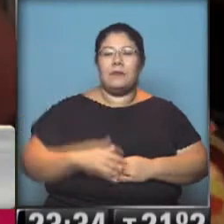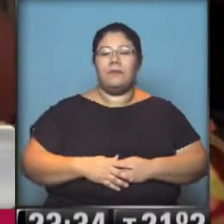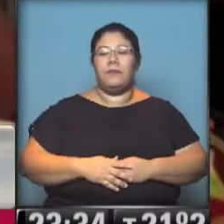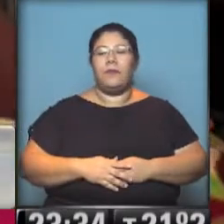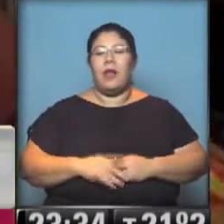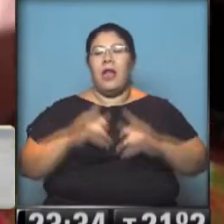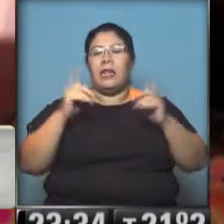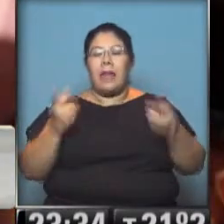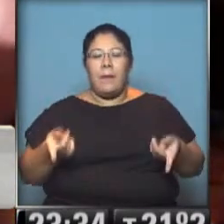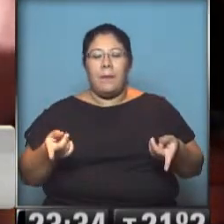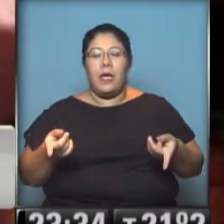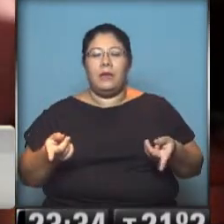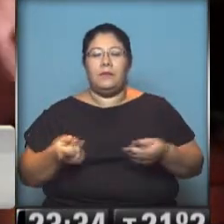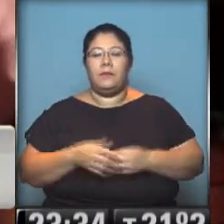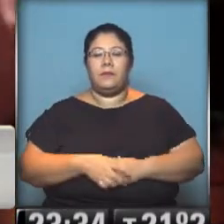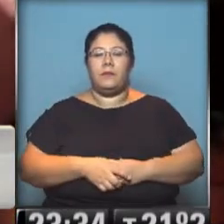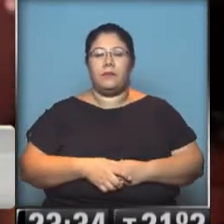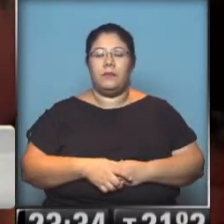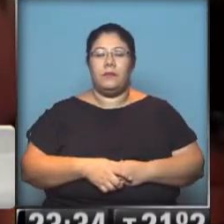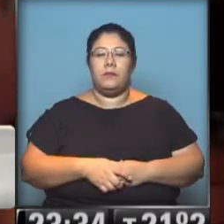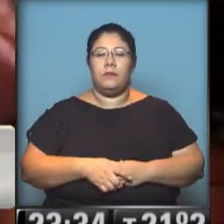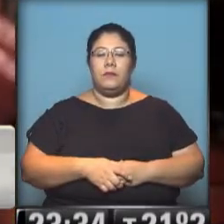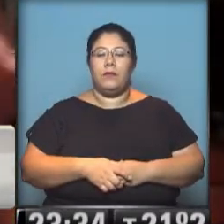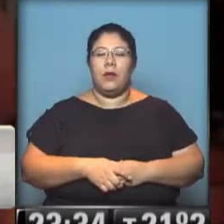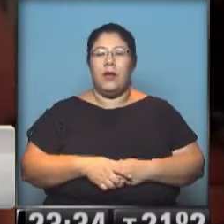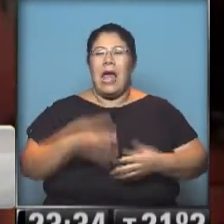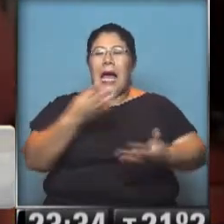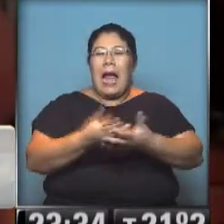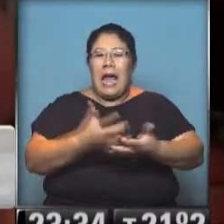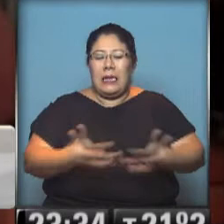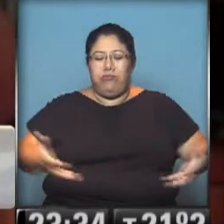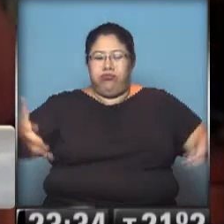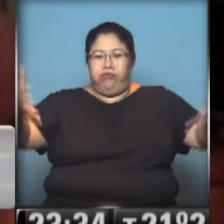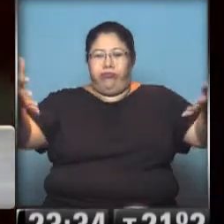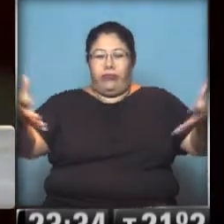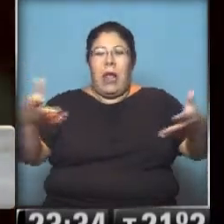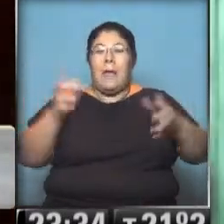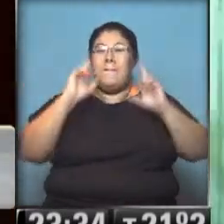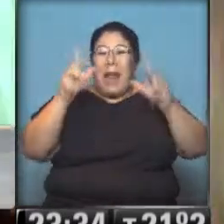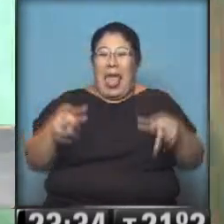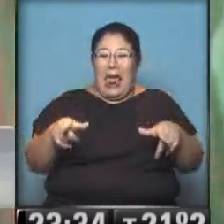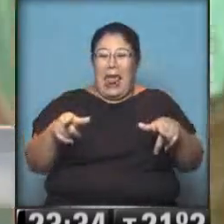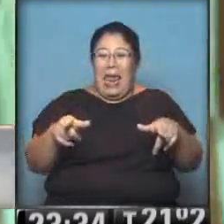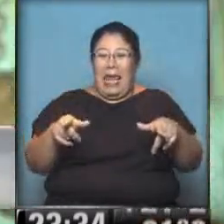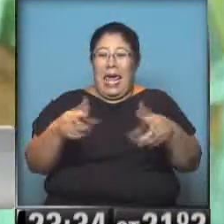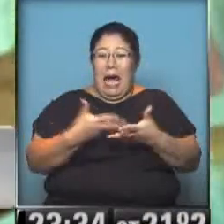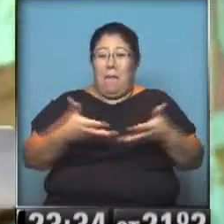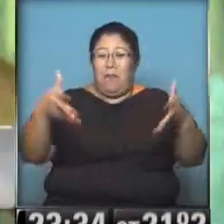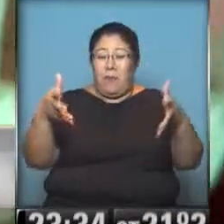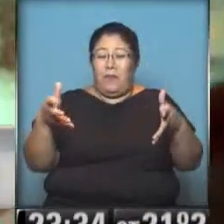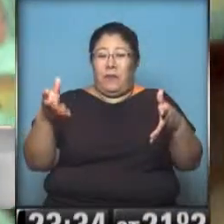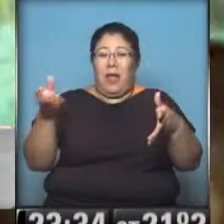religiosos, ¿viste? Los canastones de panadería. Eso es todo lleno de